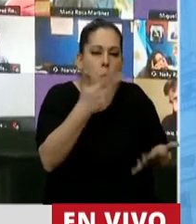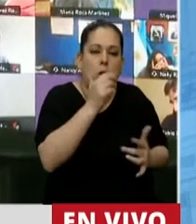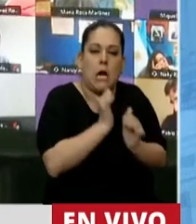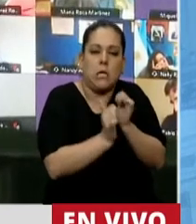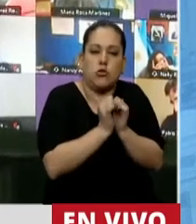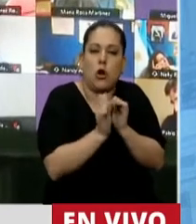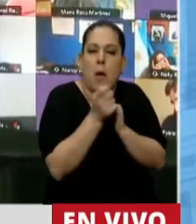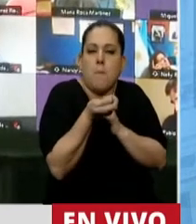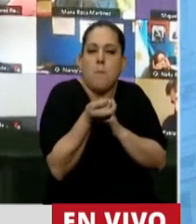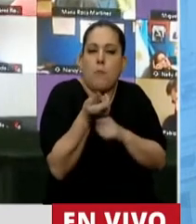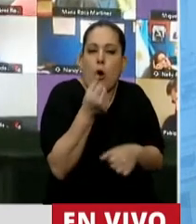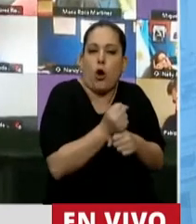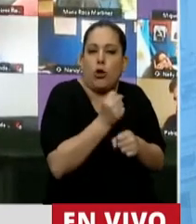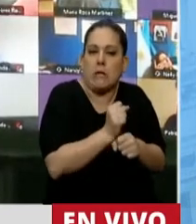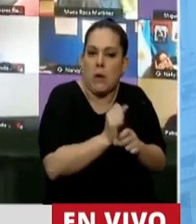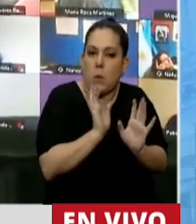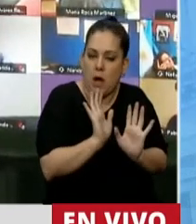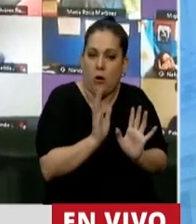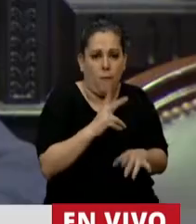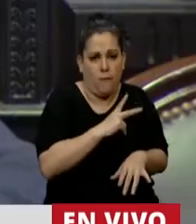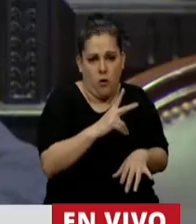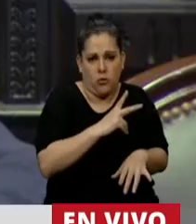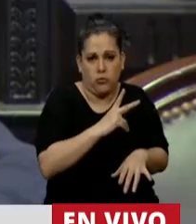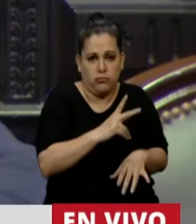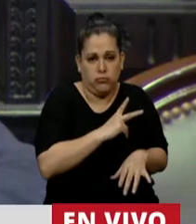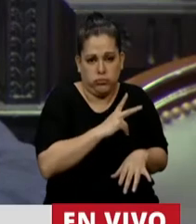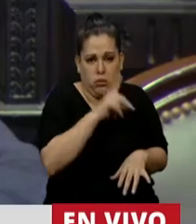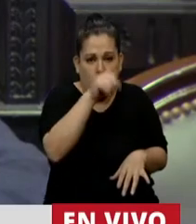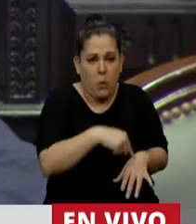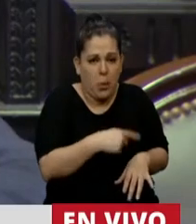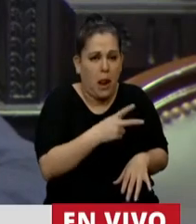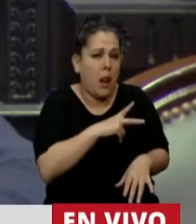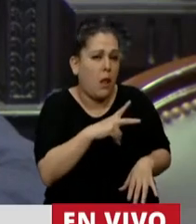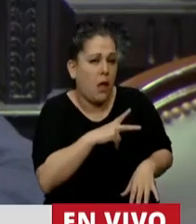poco trabajo y vuelvo a decir, fortuna es de dudosa procedencia.